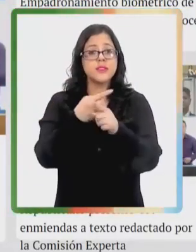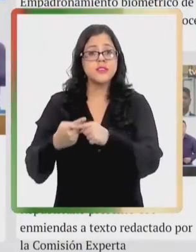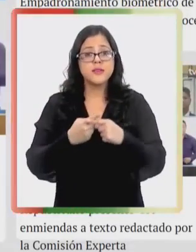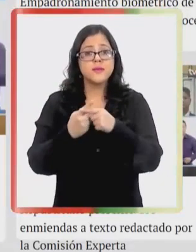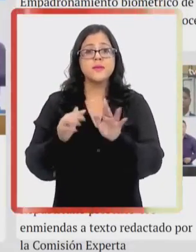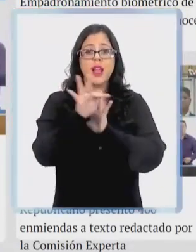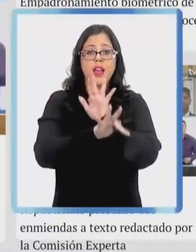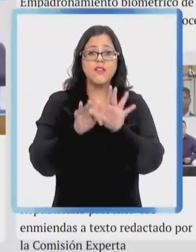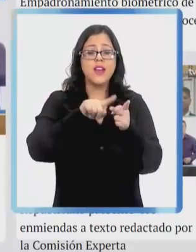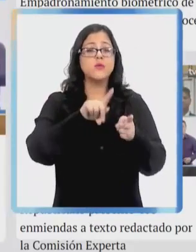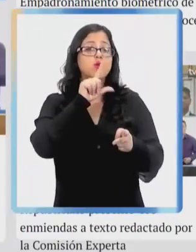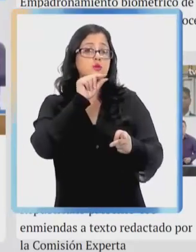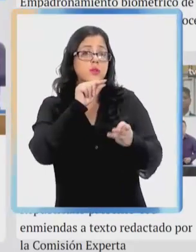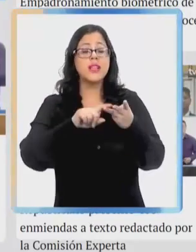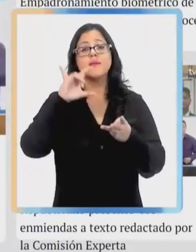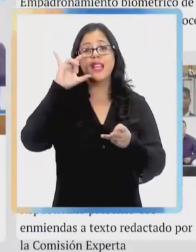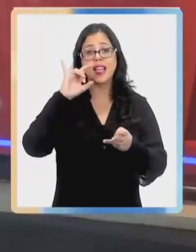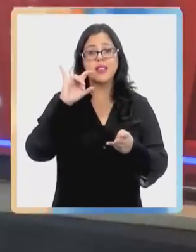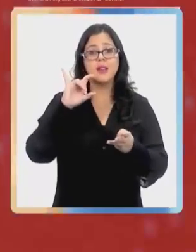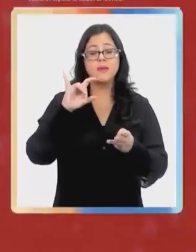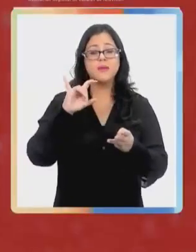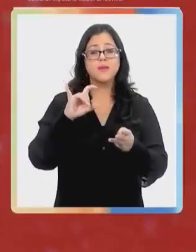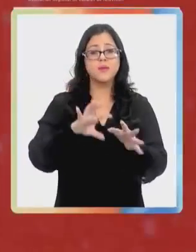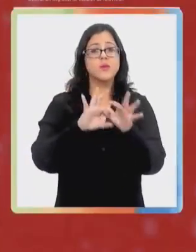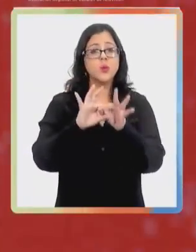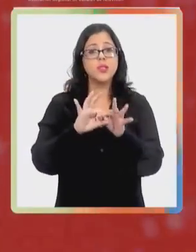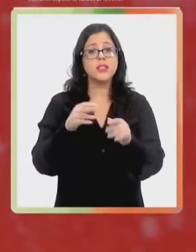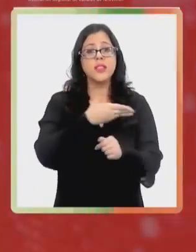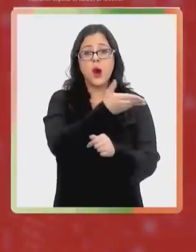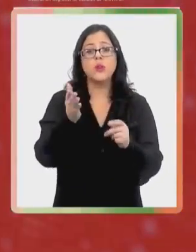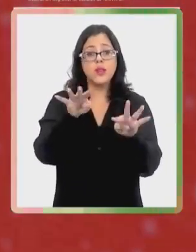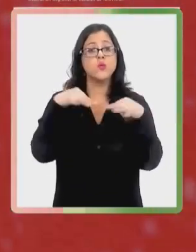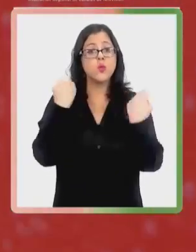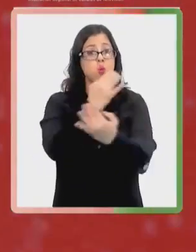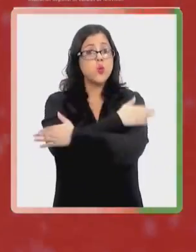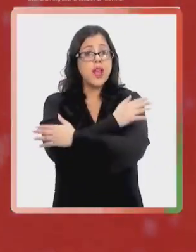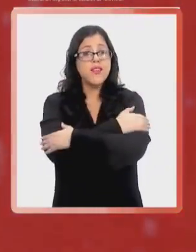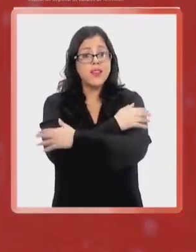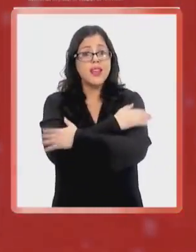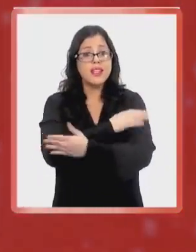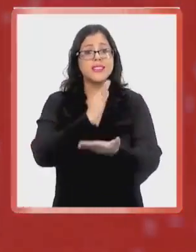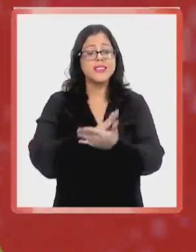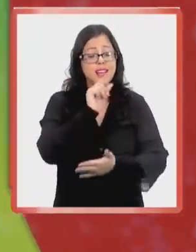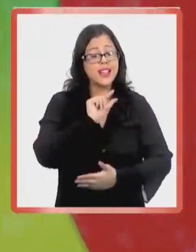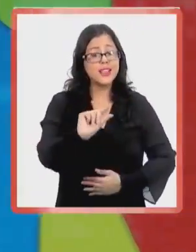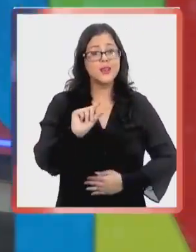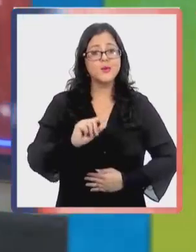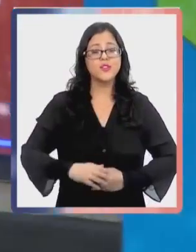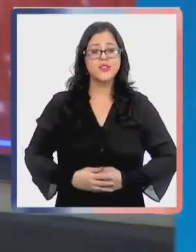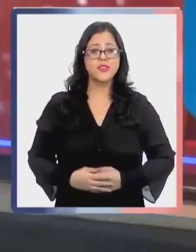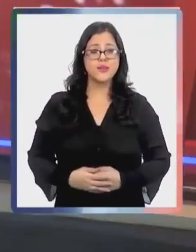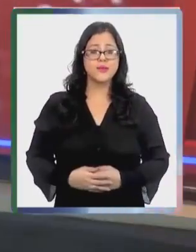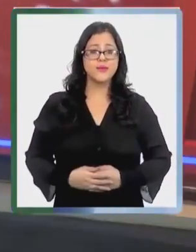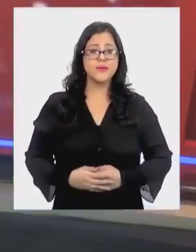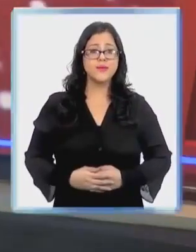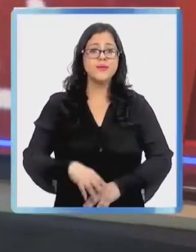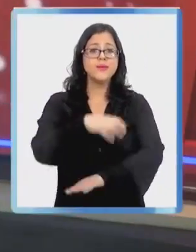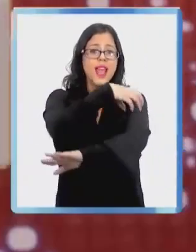y también en las redes sociales, en Facebook, en Twitter y en Instagram. Gracias por acompañarnos, un abrazo grande y hasta pronto.